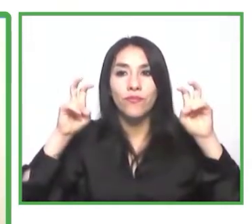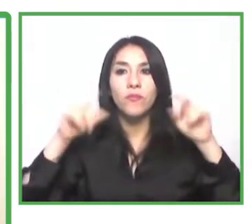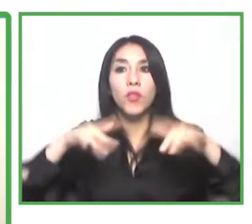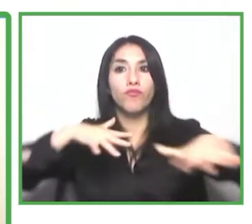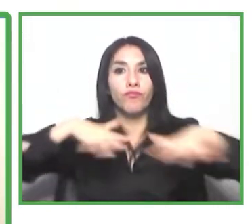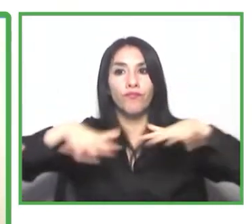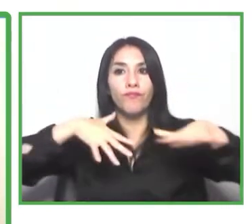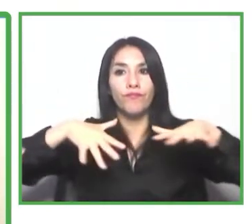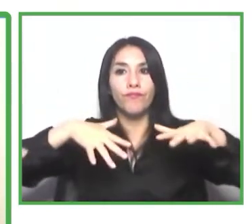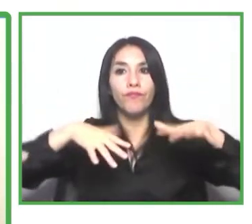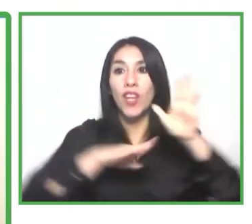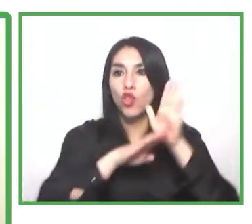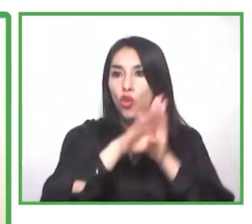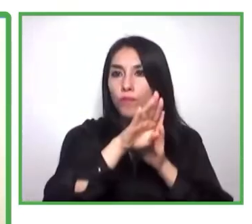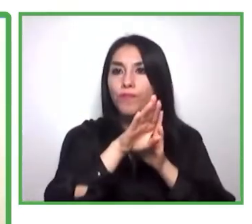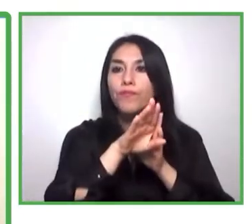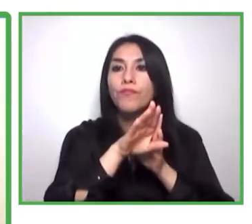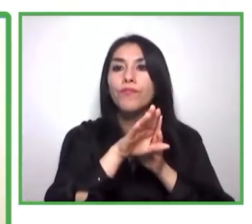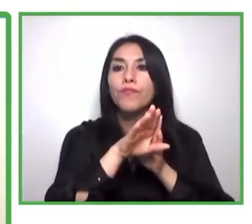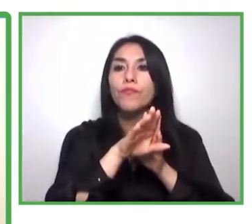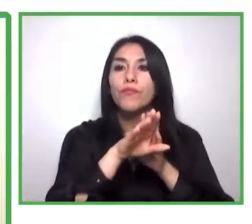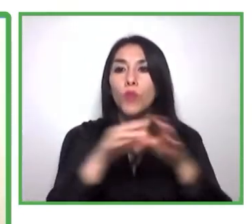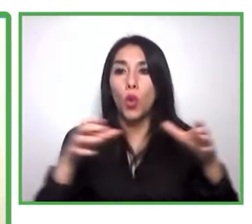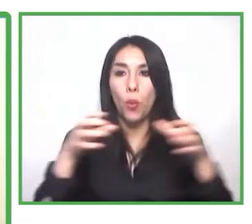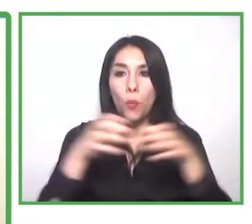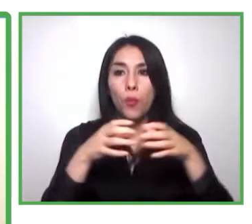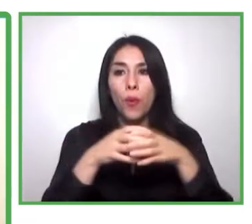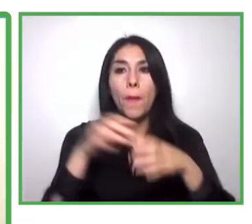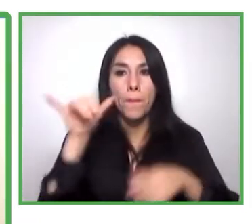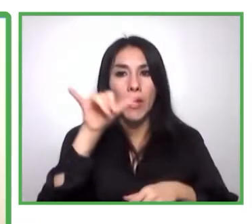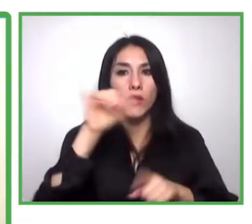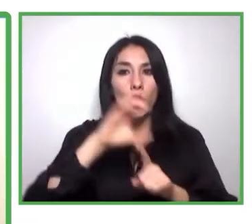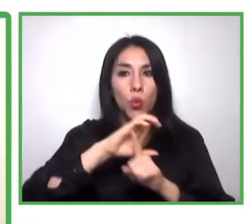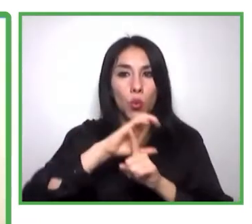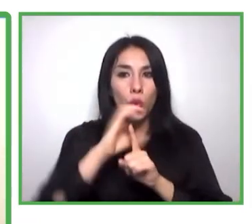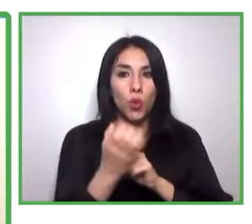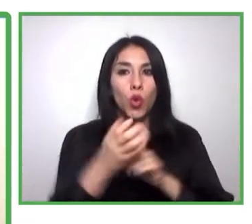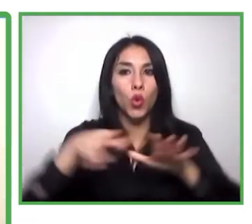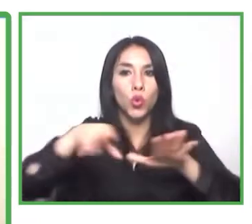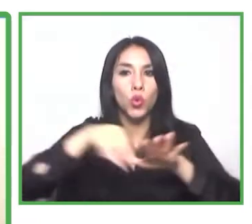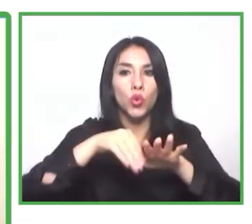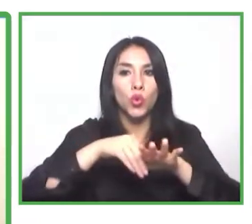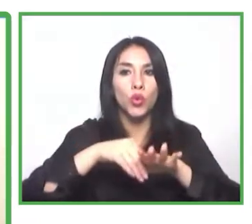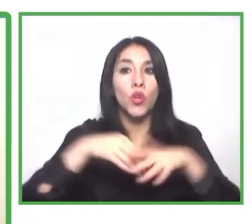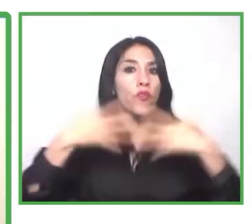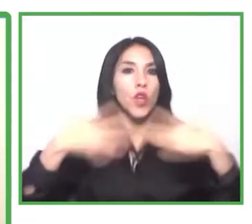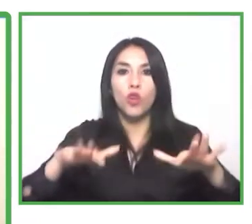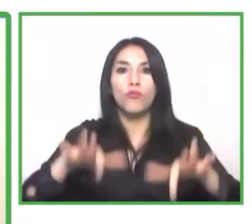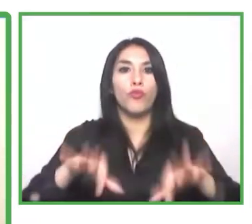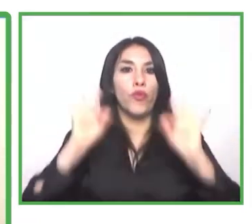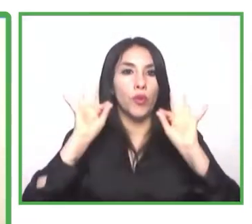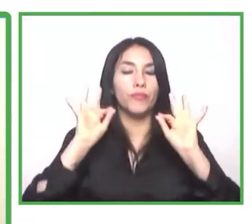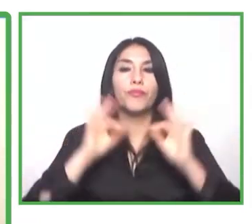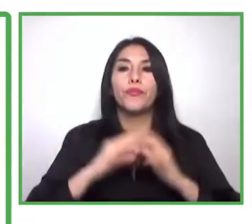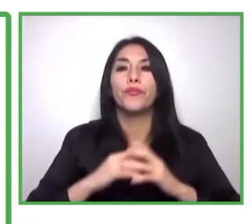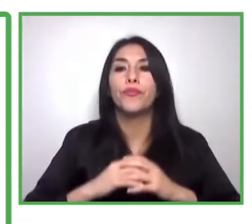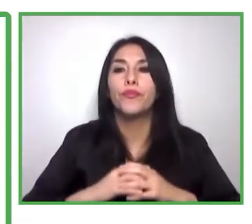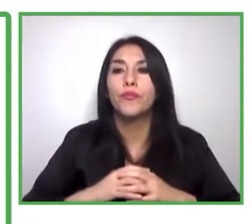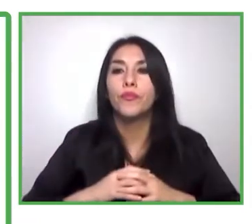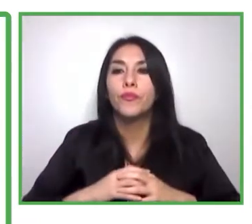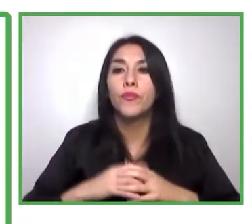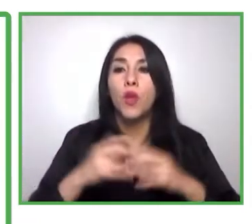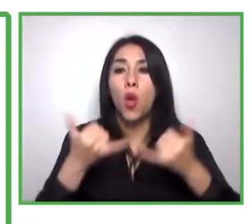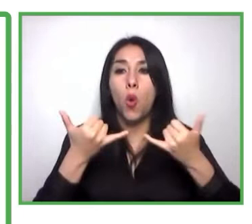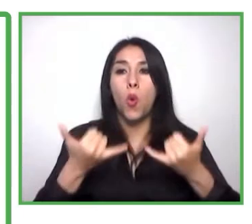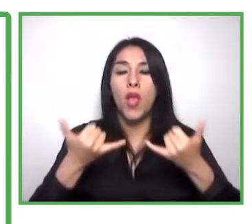y de una cultura inclusiva, se está logrando. Nosotros, en esta ocasión, seguimos sumando actividades